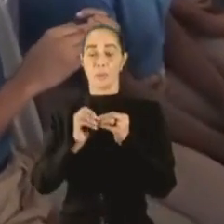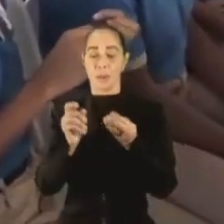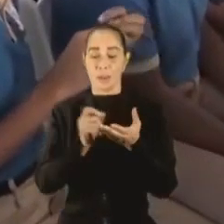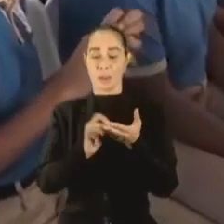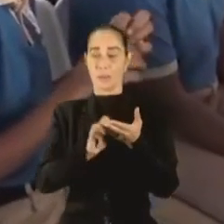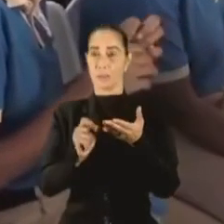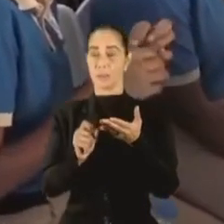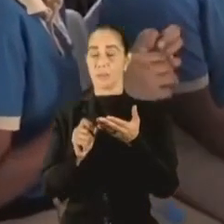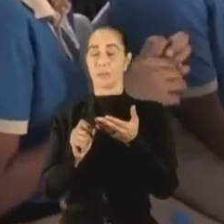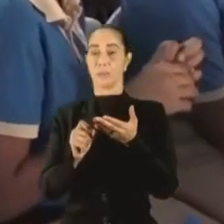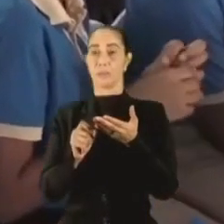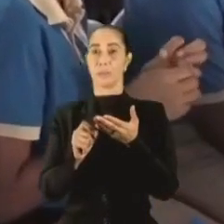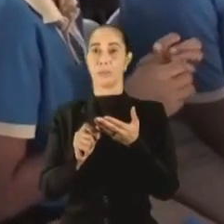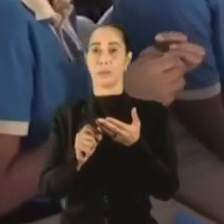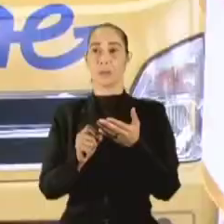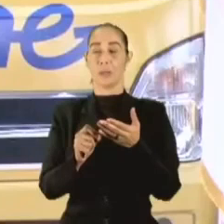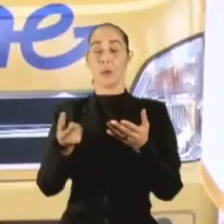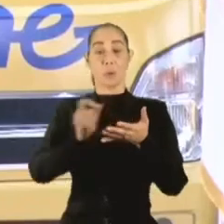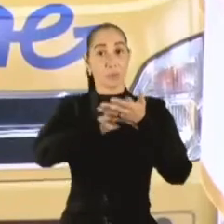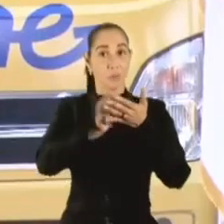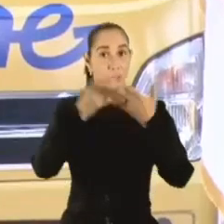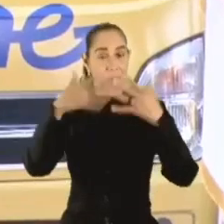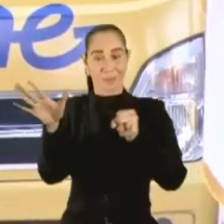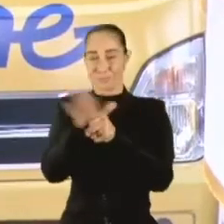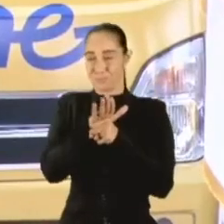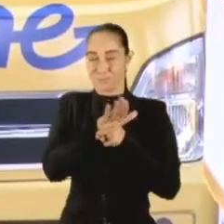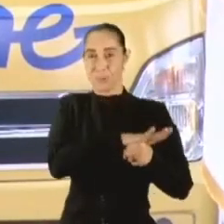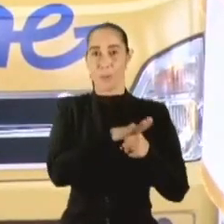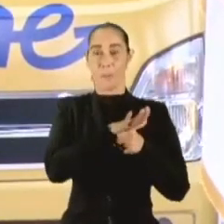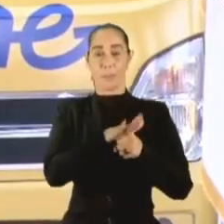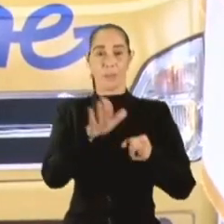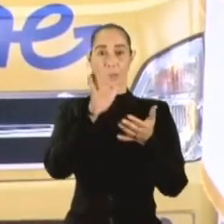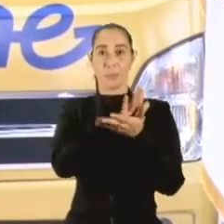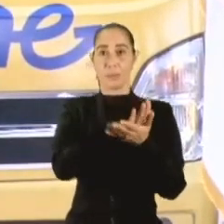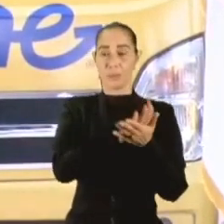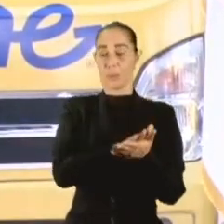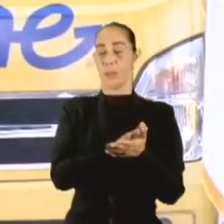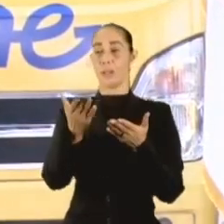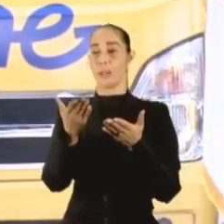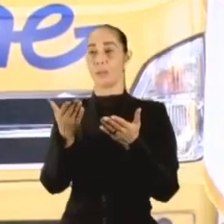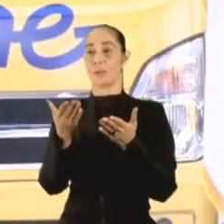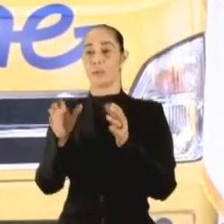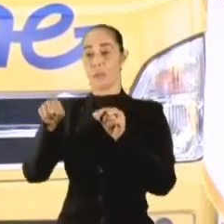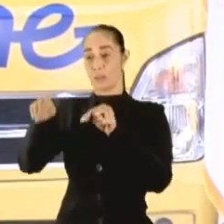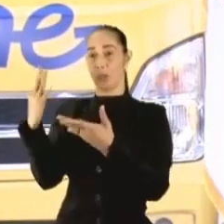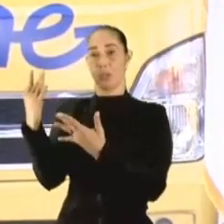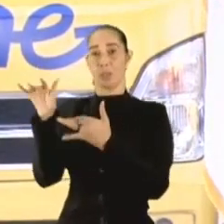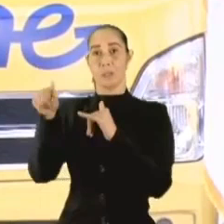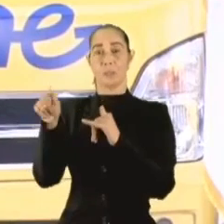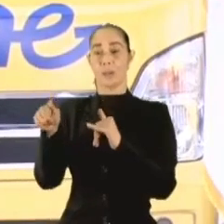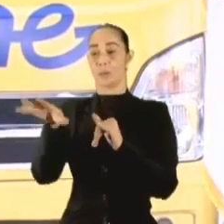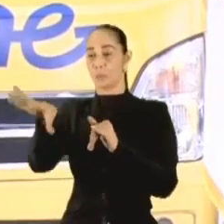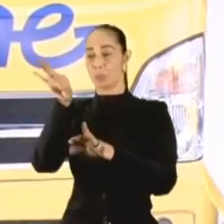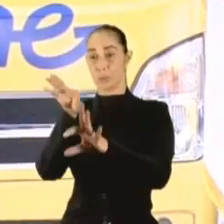en el último mes porque cuando se inscriben porque está lleno un un liceo o está una escuela pues lo